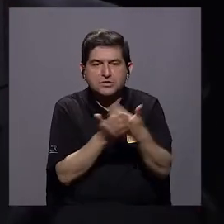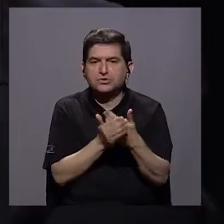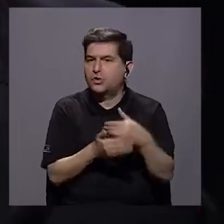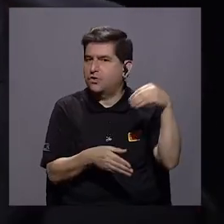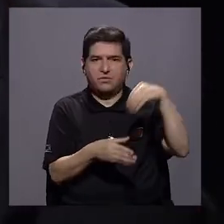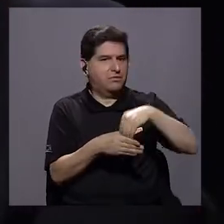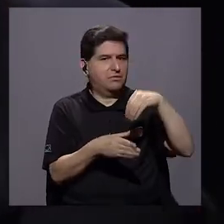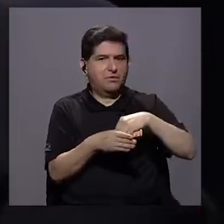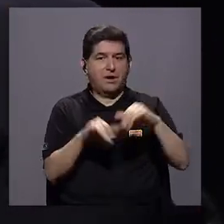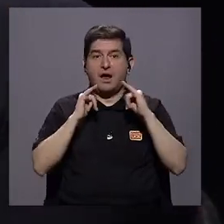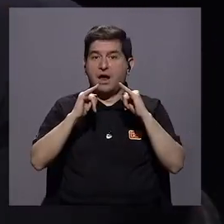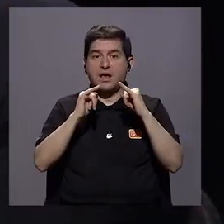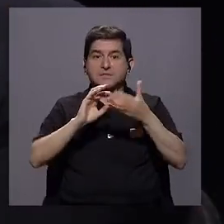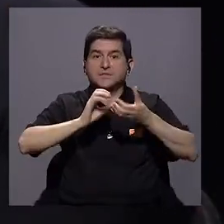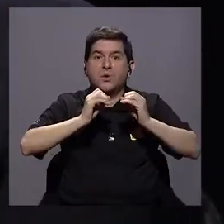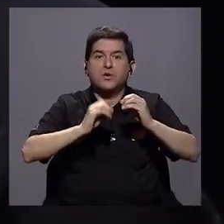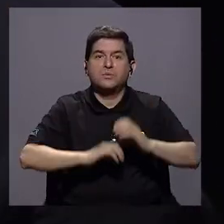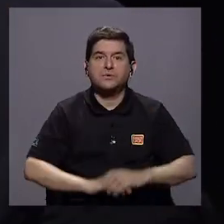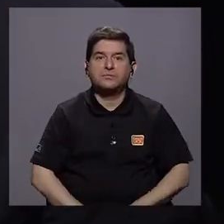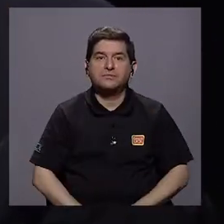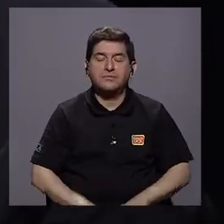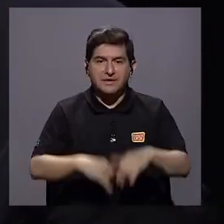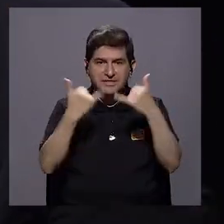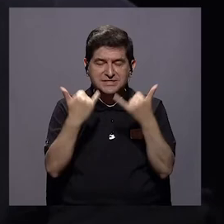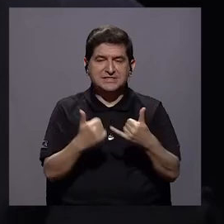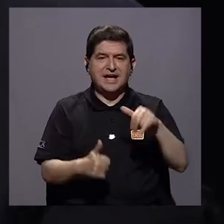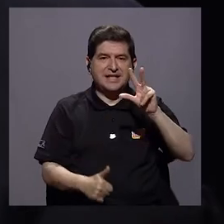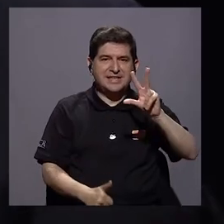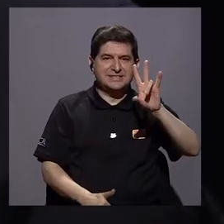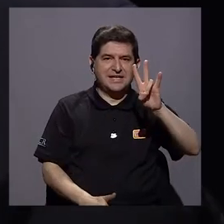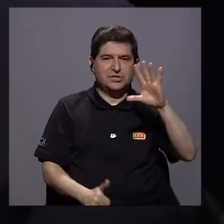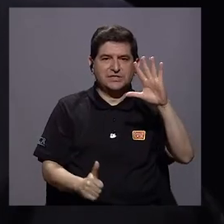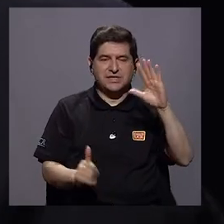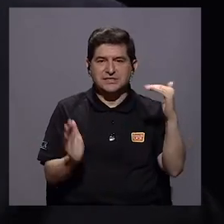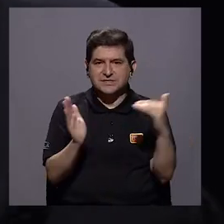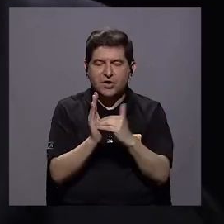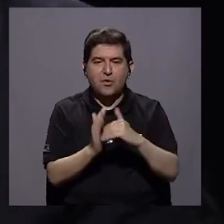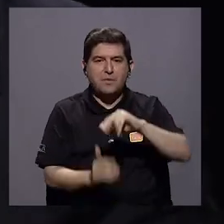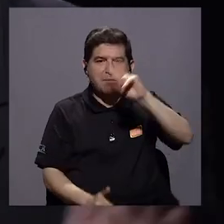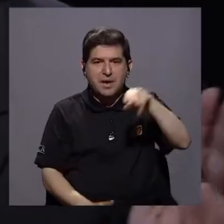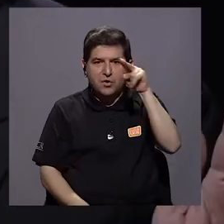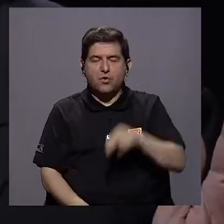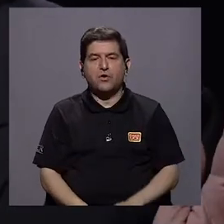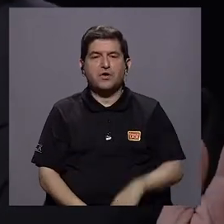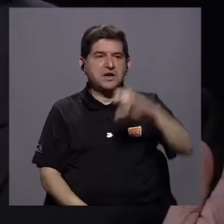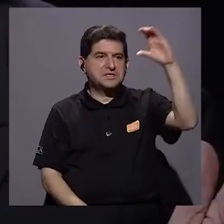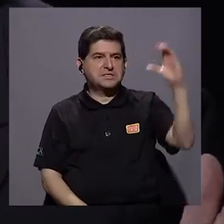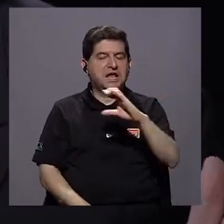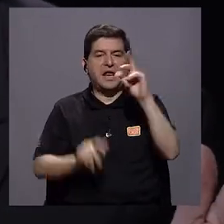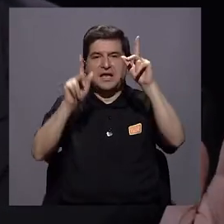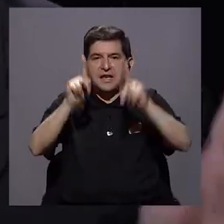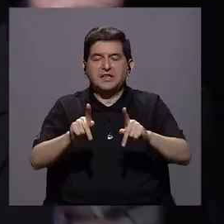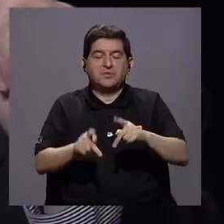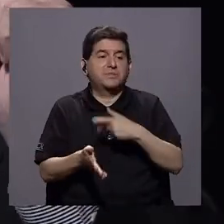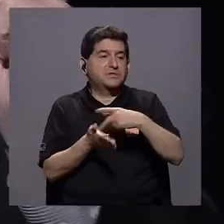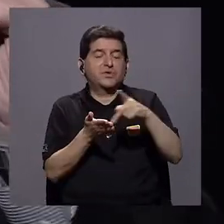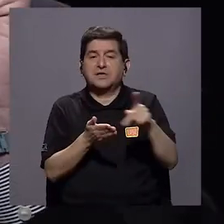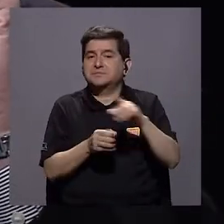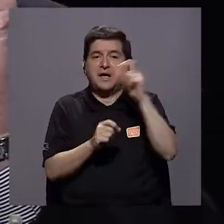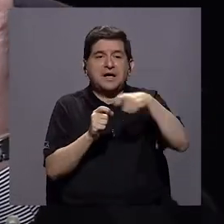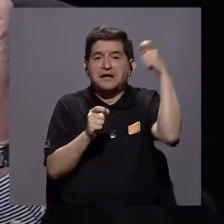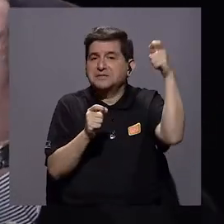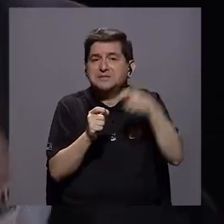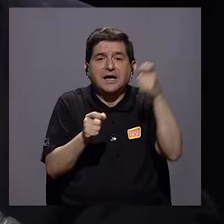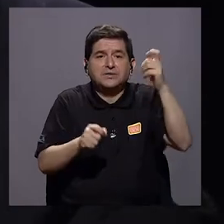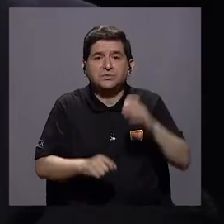Todo eso no está aquí, que es otro tanto igual. Ya con esos 375 mil pesos ya se le llevó el aguinaldo a un montón de gente. Piénselo así